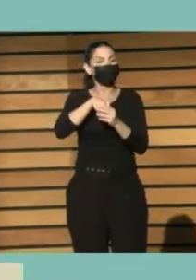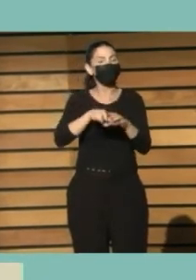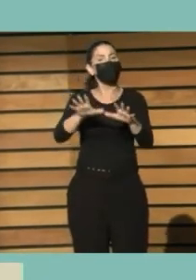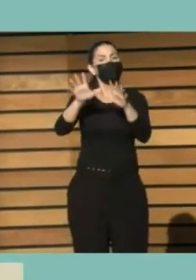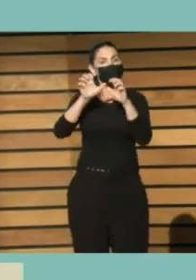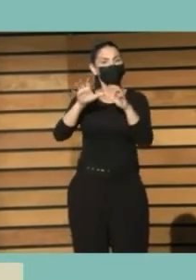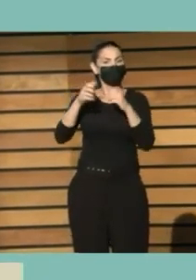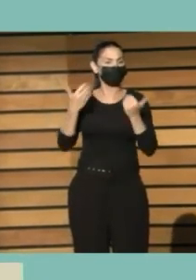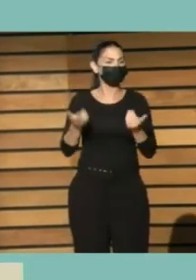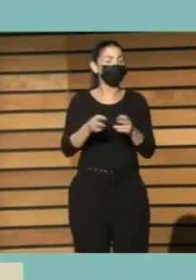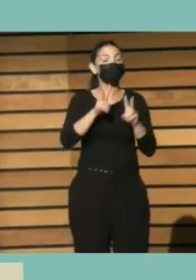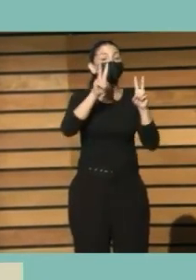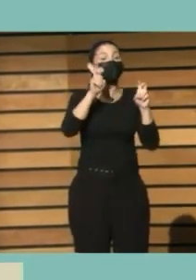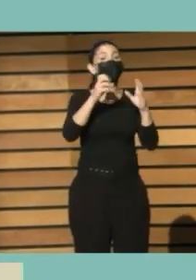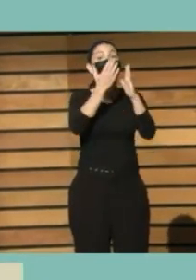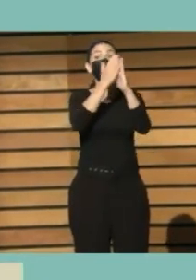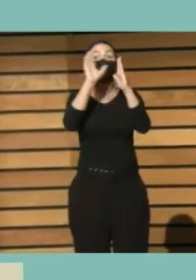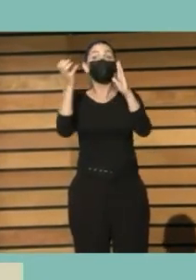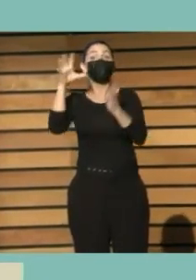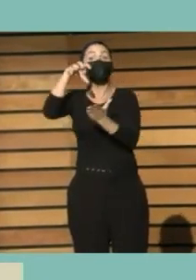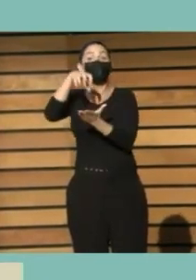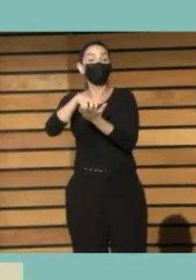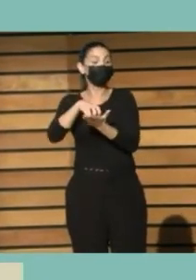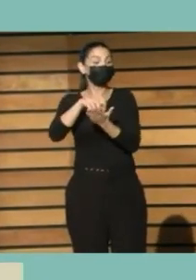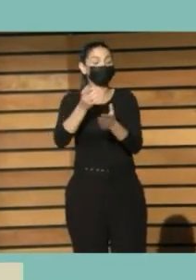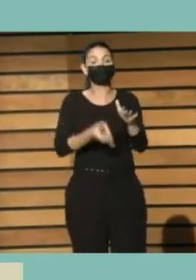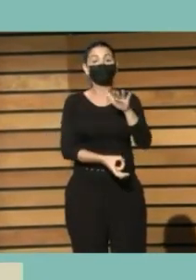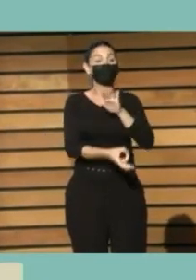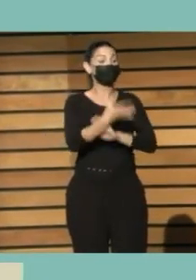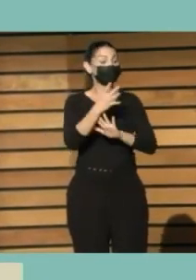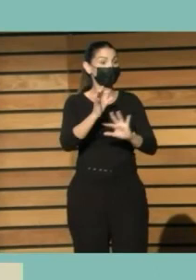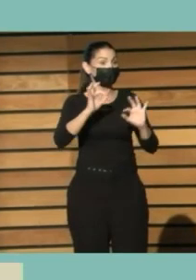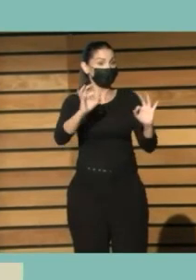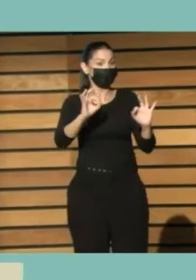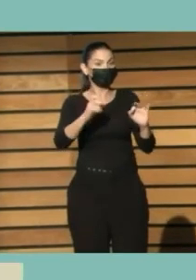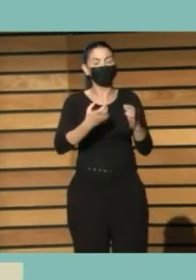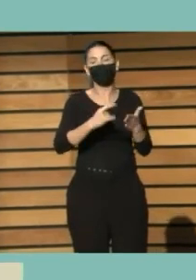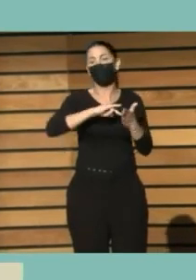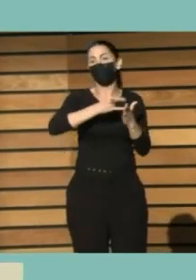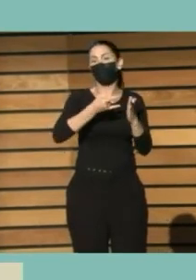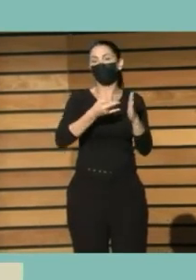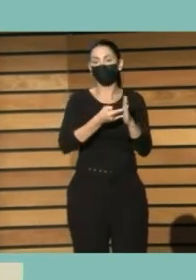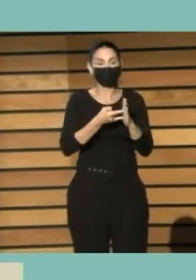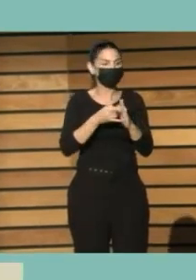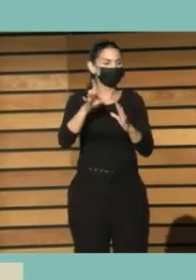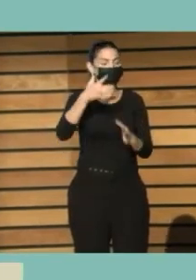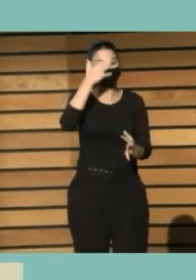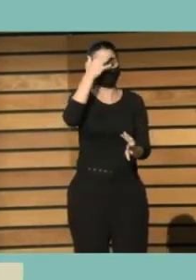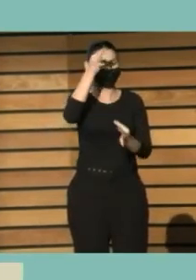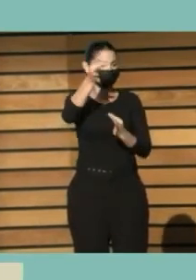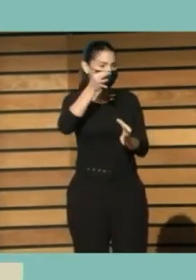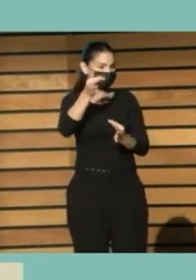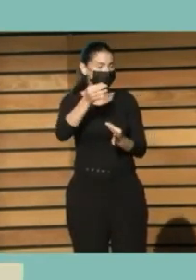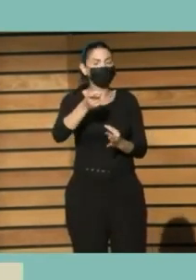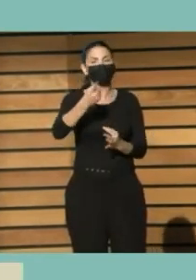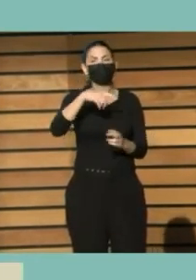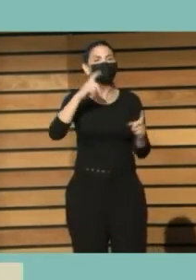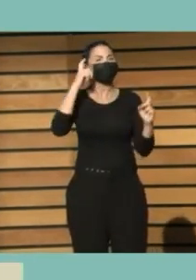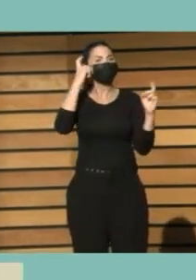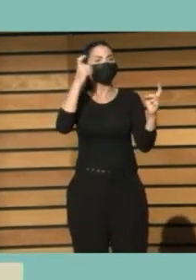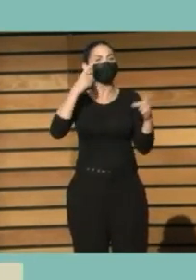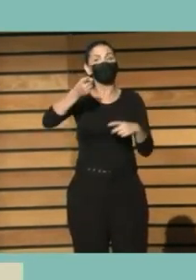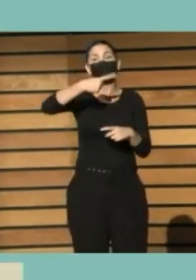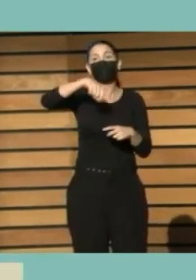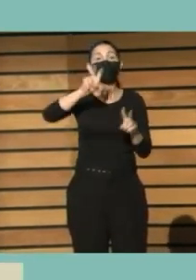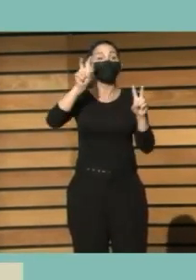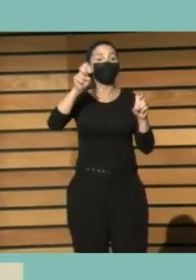Después tenemos la biblioteca como espacio de creación y aquí tenemos proyectos como la Ateneo de Datos, que lo que intenta es que las bibliotecas sean referentes